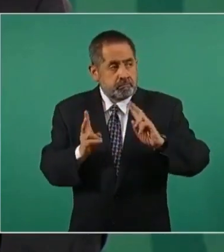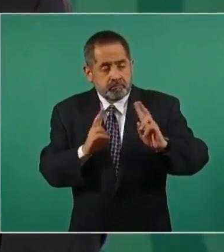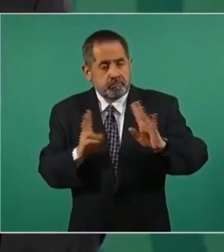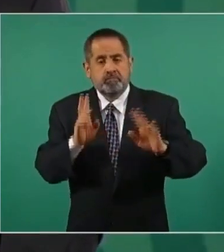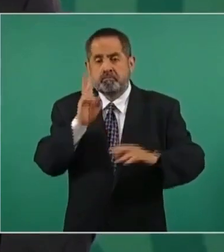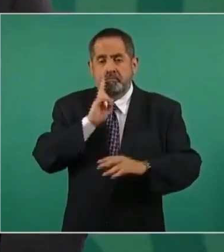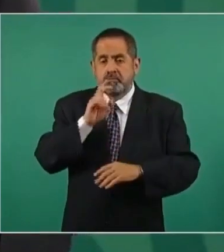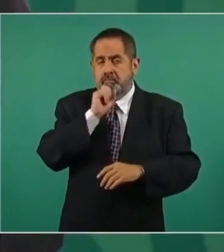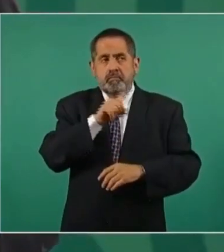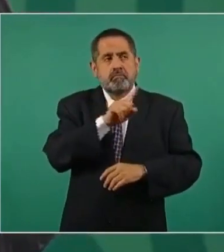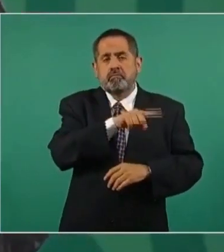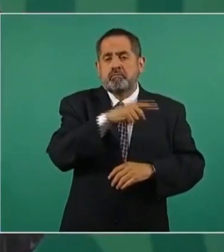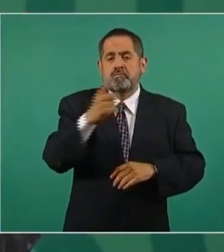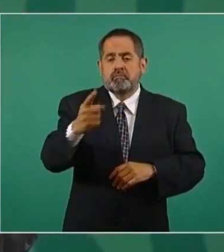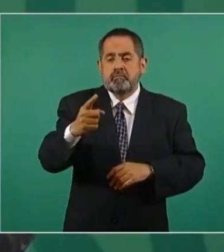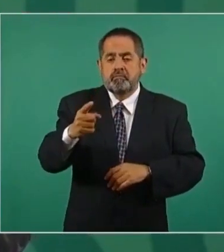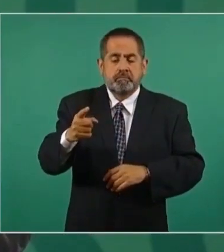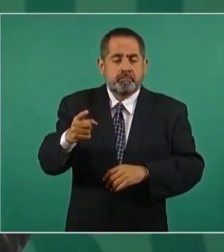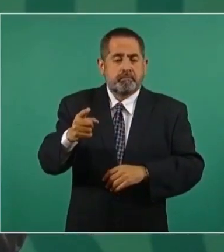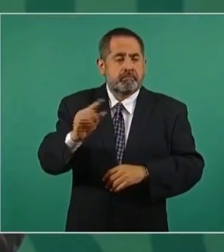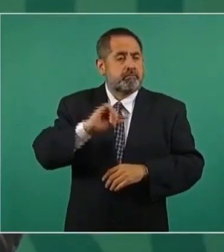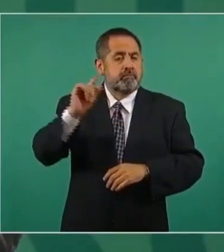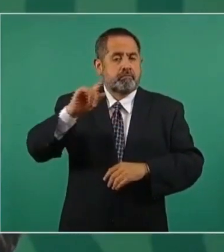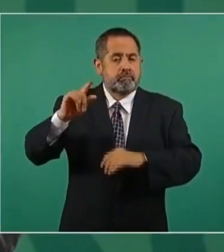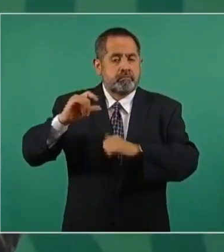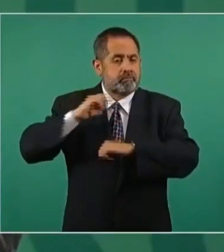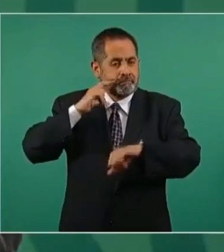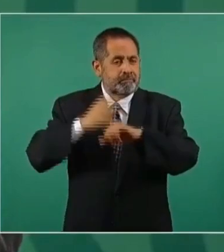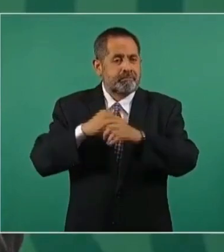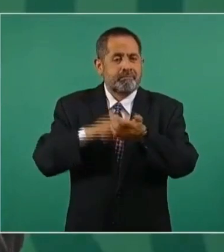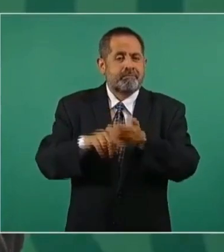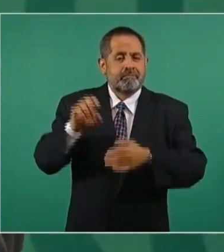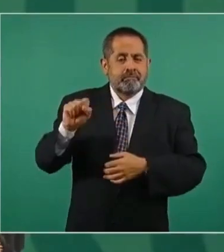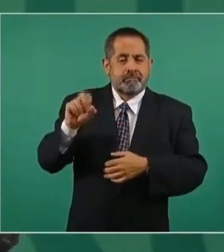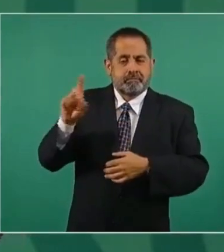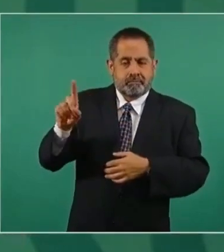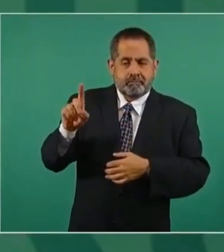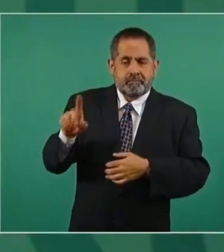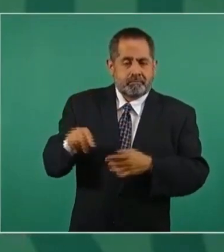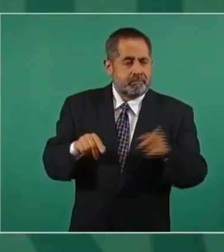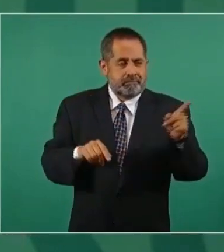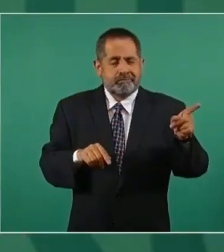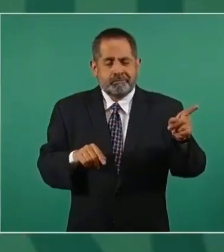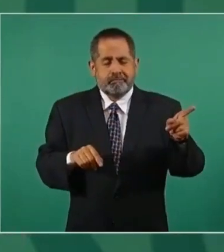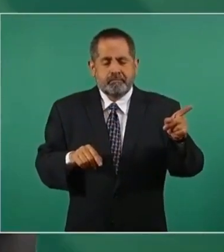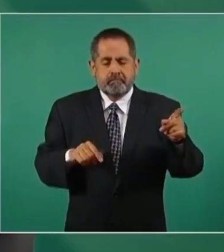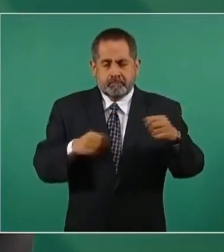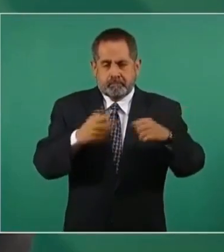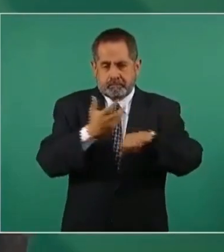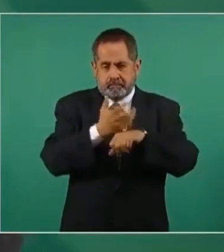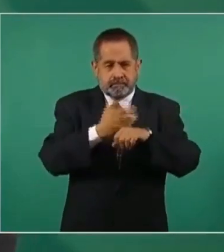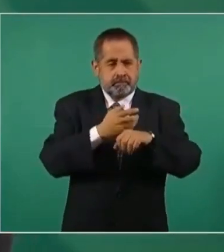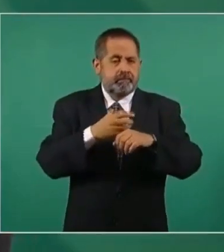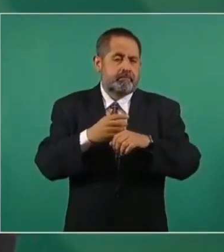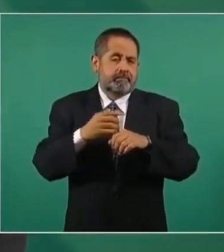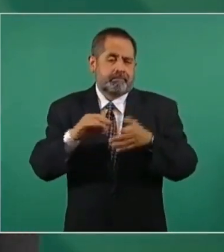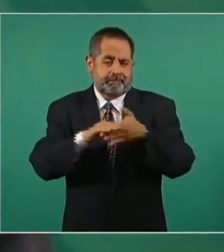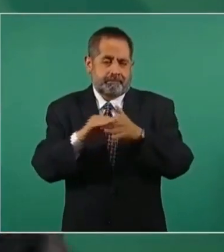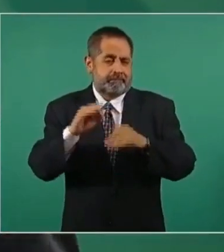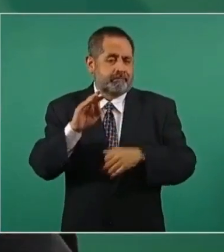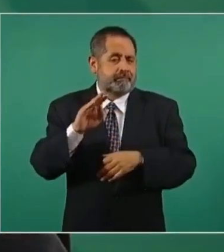con las autoridades de San Diego, en el caso de Baja California,